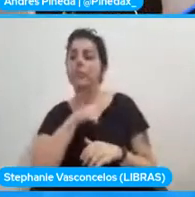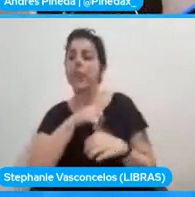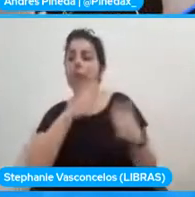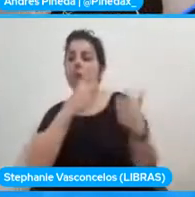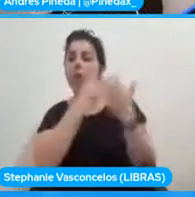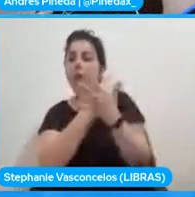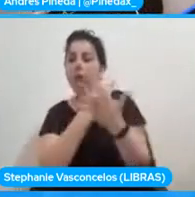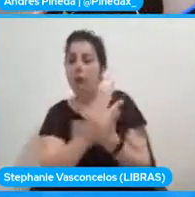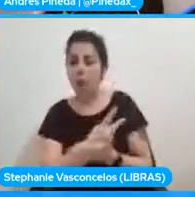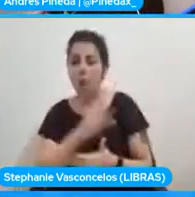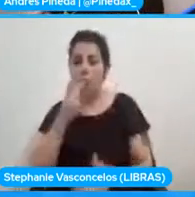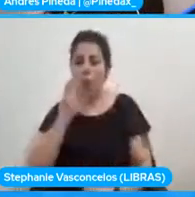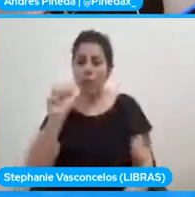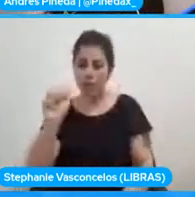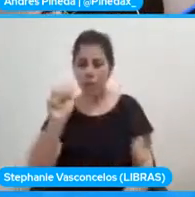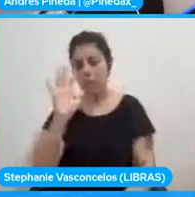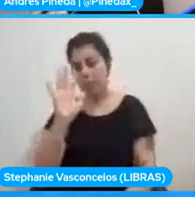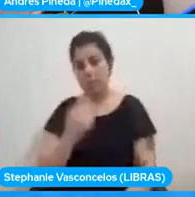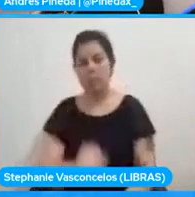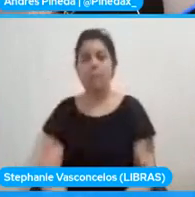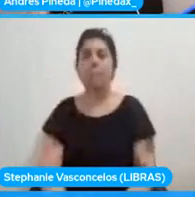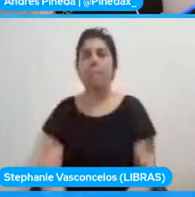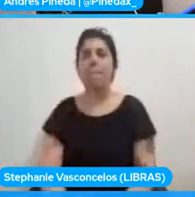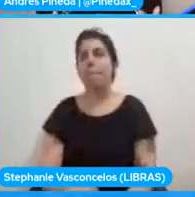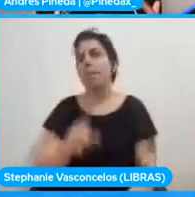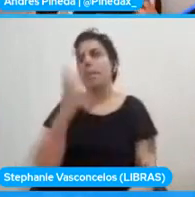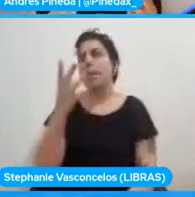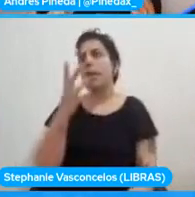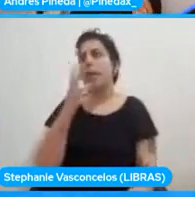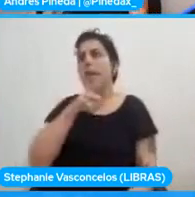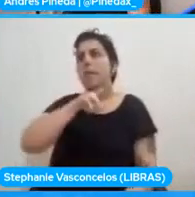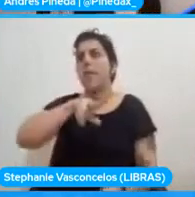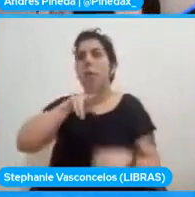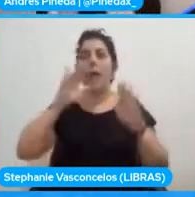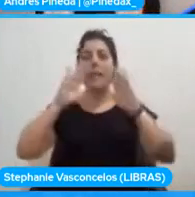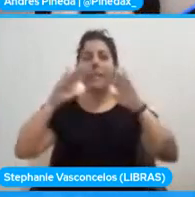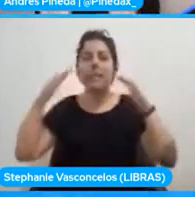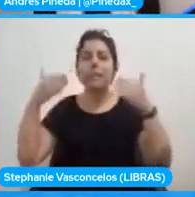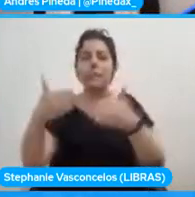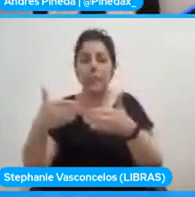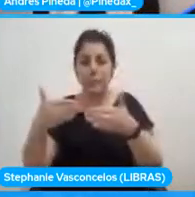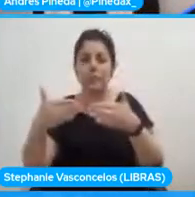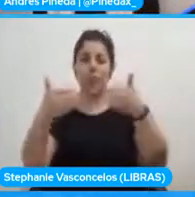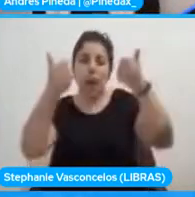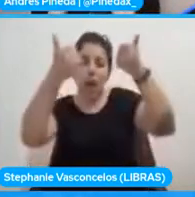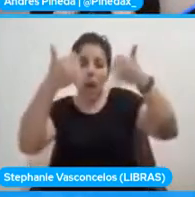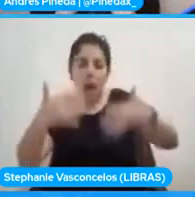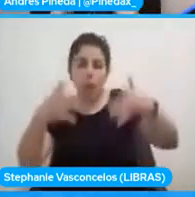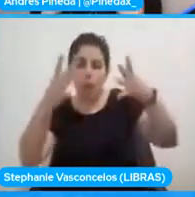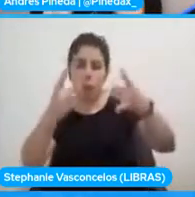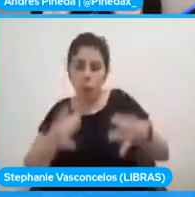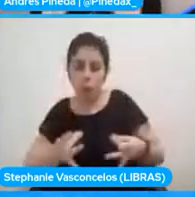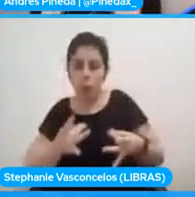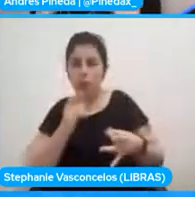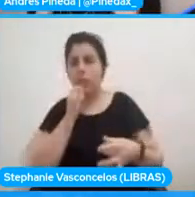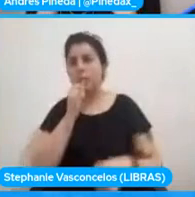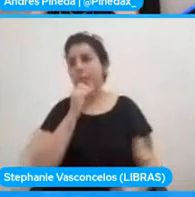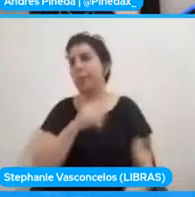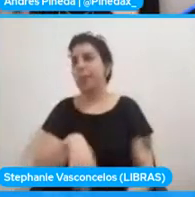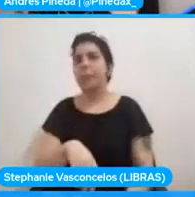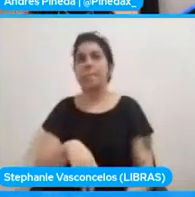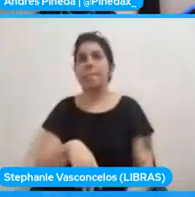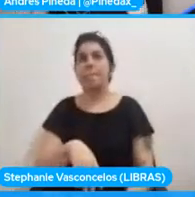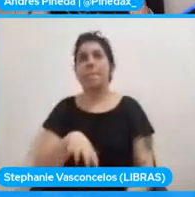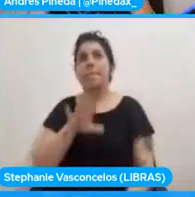per se, que si no se especifica en el console, directamente no lo hacen. Si hay un error de